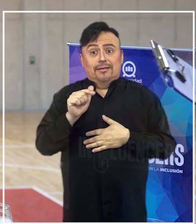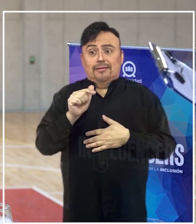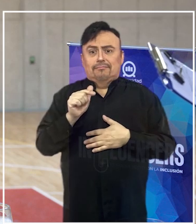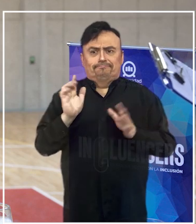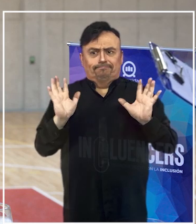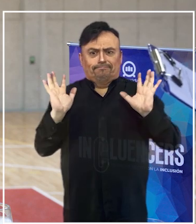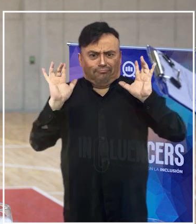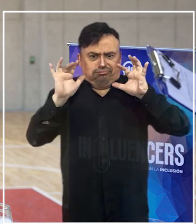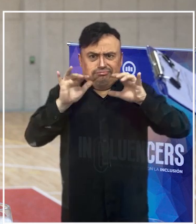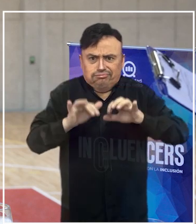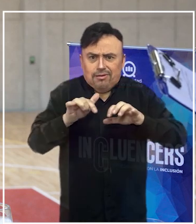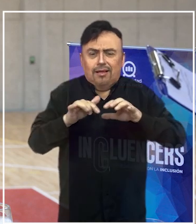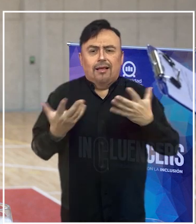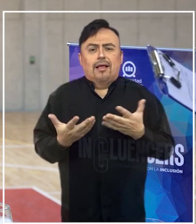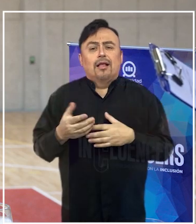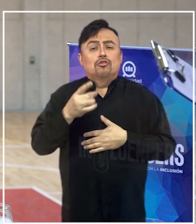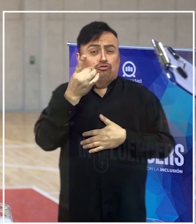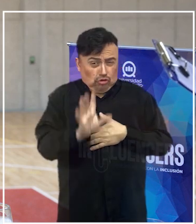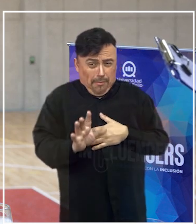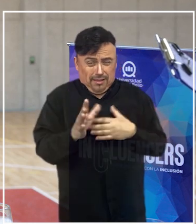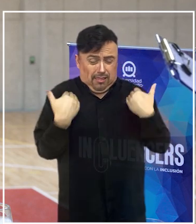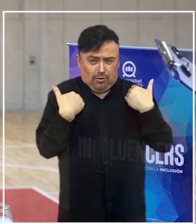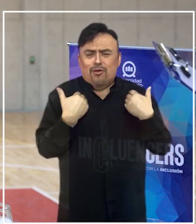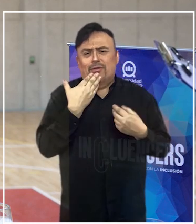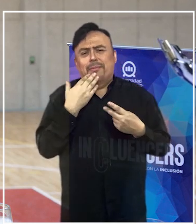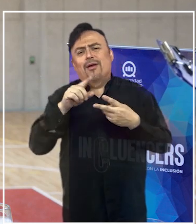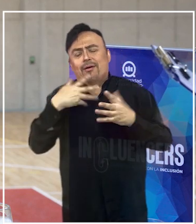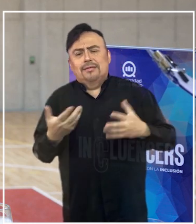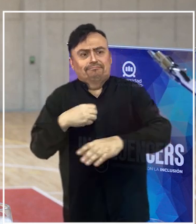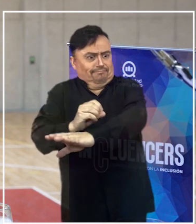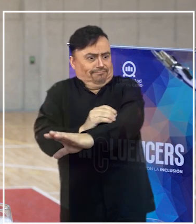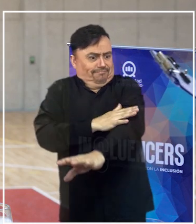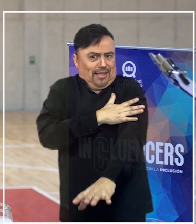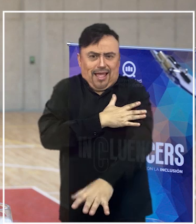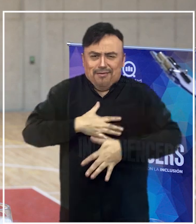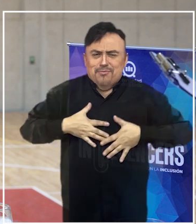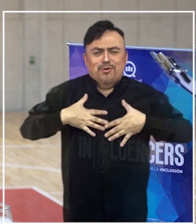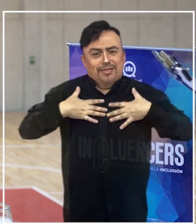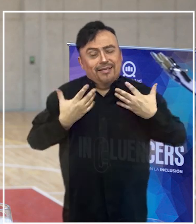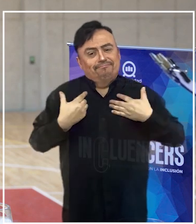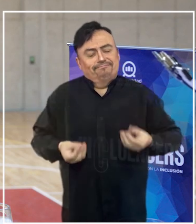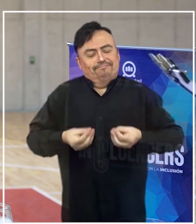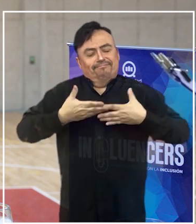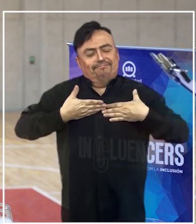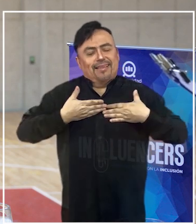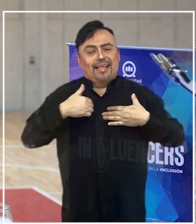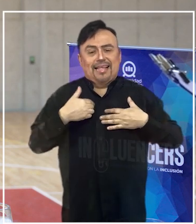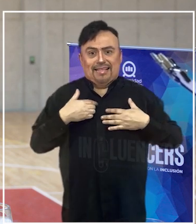no solamente desde lo deportivo, sino también desde lo emocional, nos nutren y nos